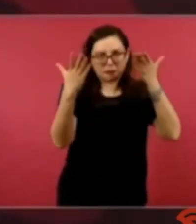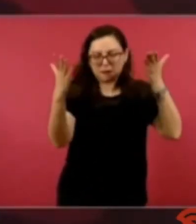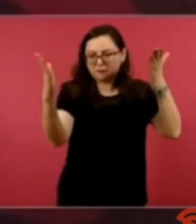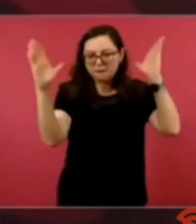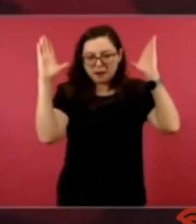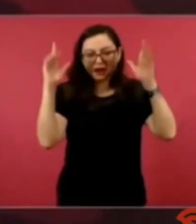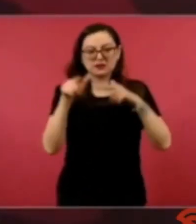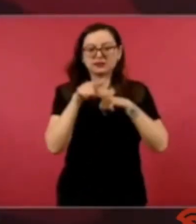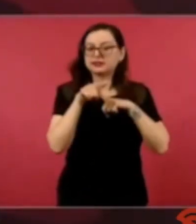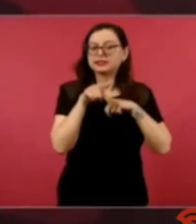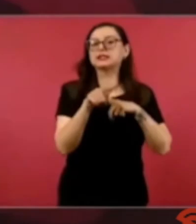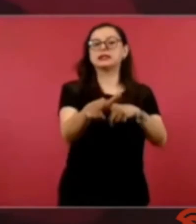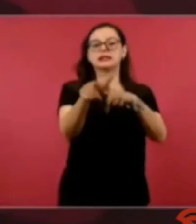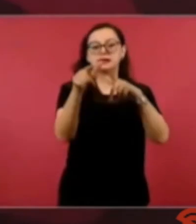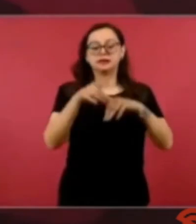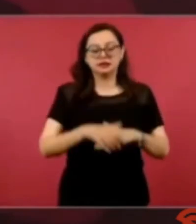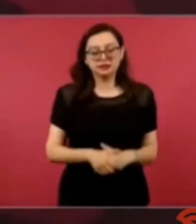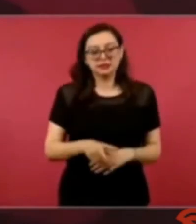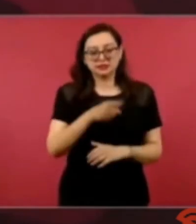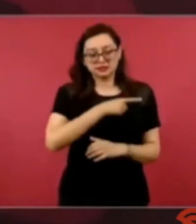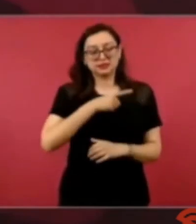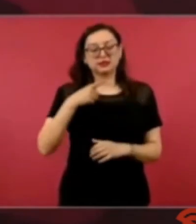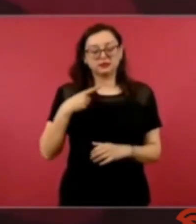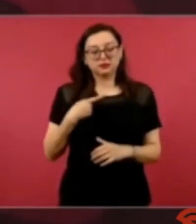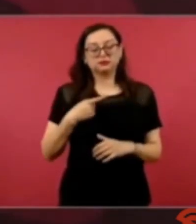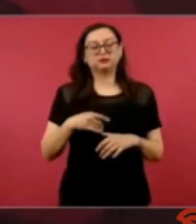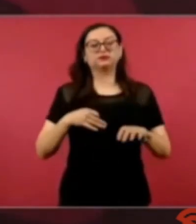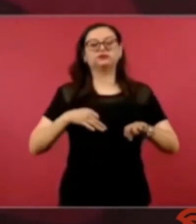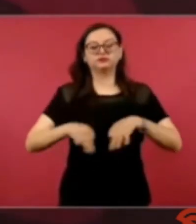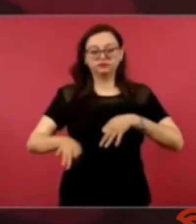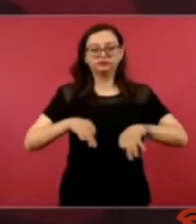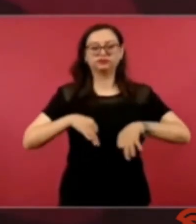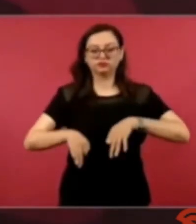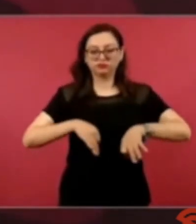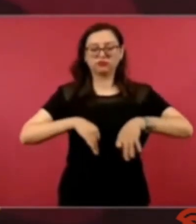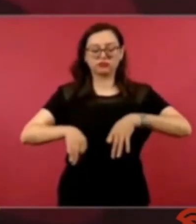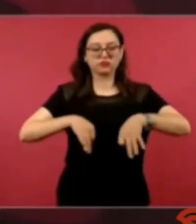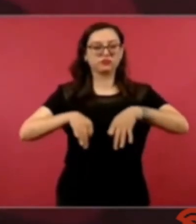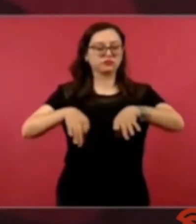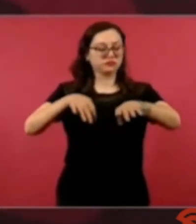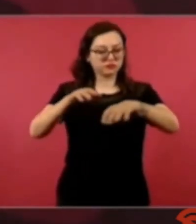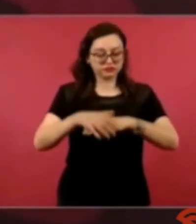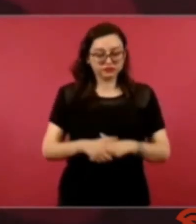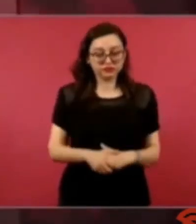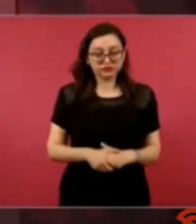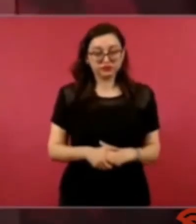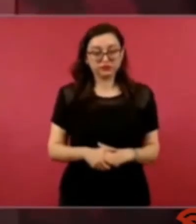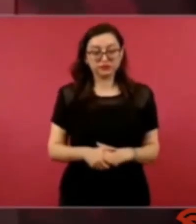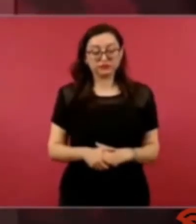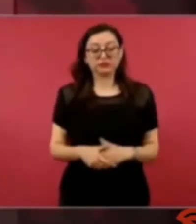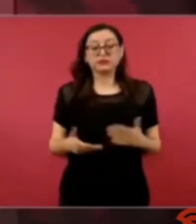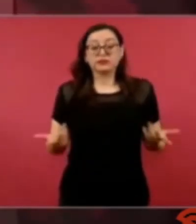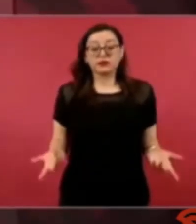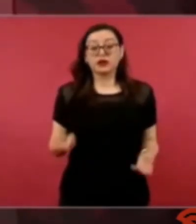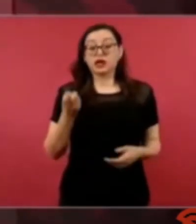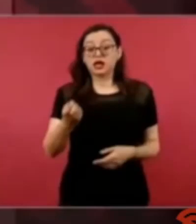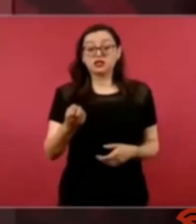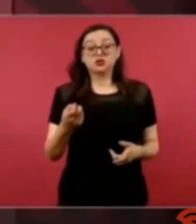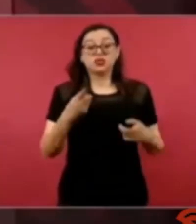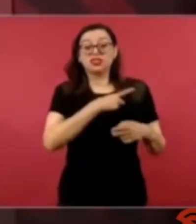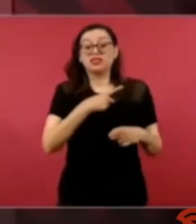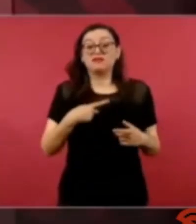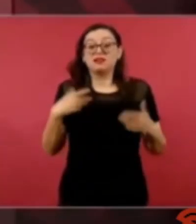y seguir este trabajando de abajo hacia arriba pero eso es general para todos los partidos